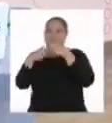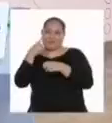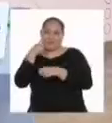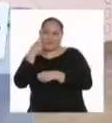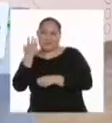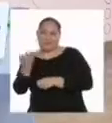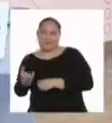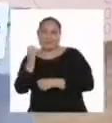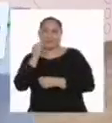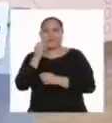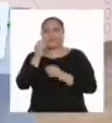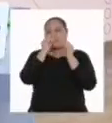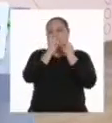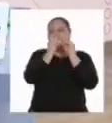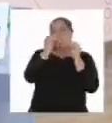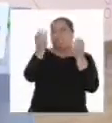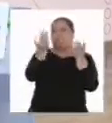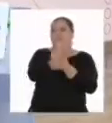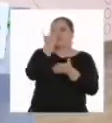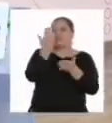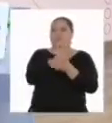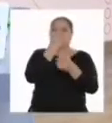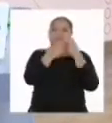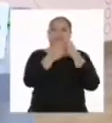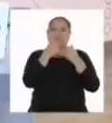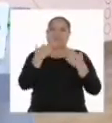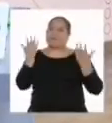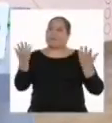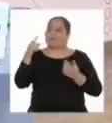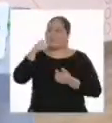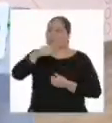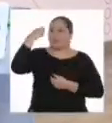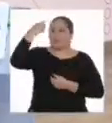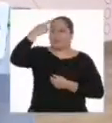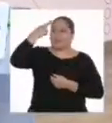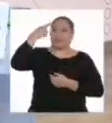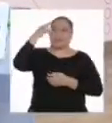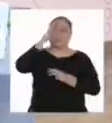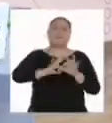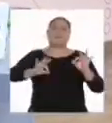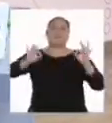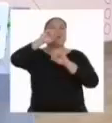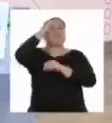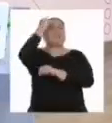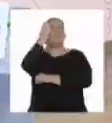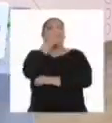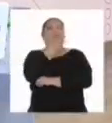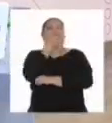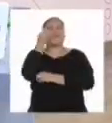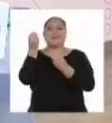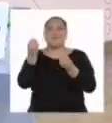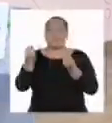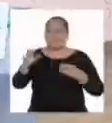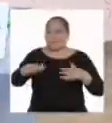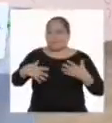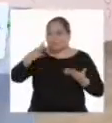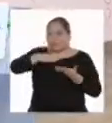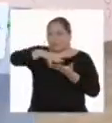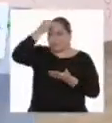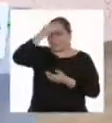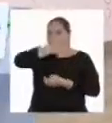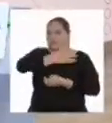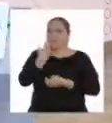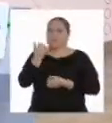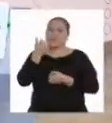conocidos o para enfrentarnos a nuevos retos. Por eso es importante que pensemos en cómo podemos aprender mejor.